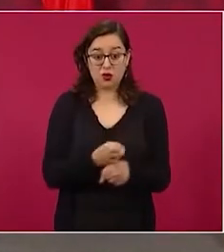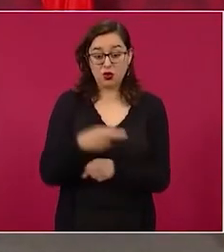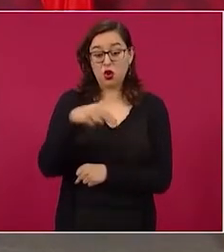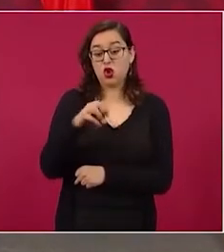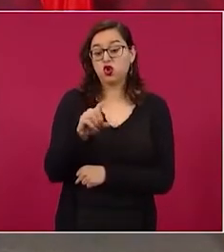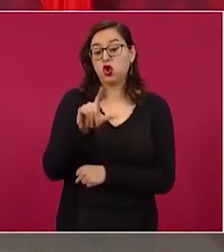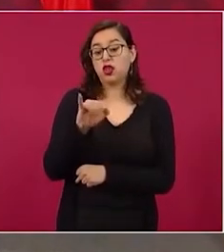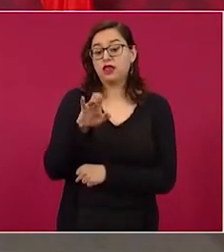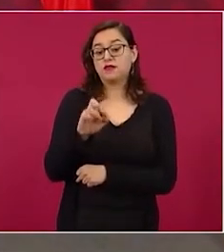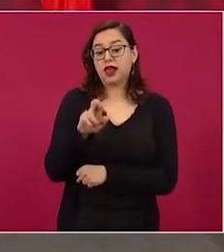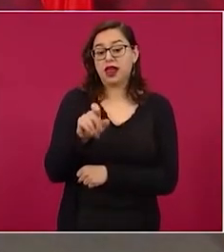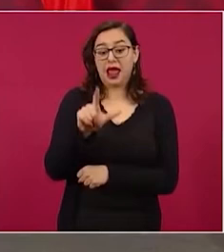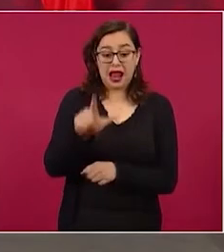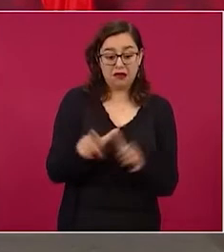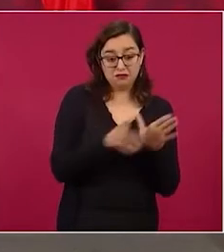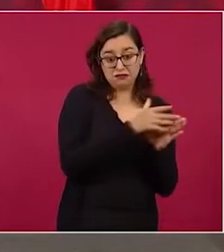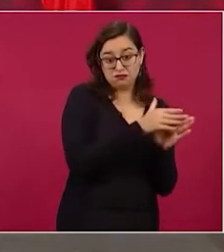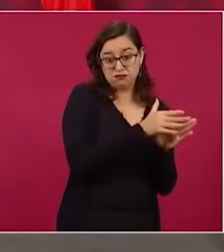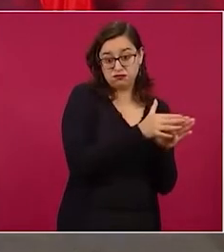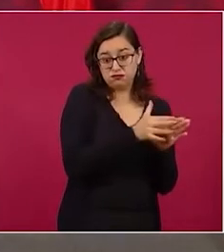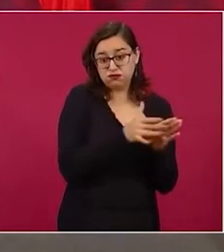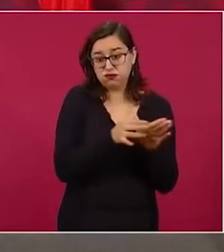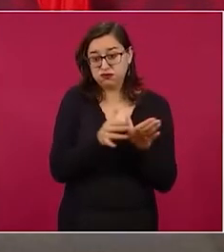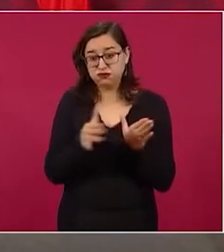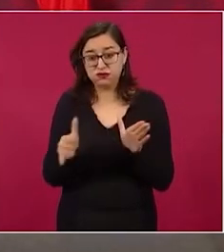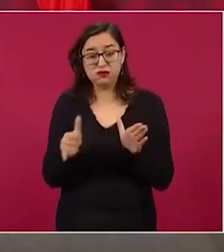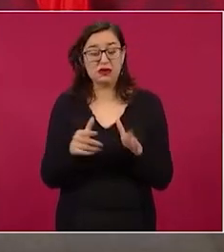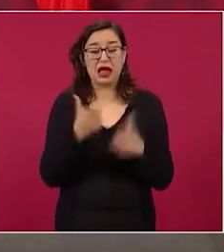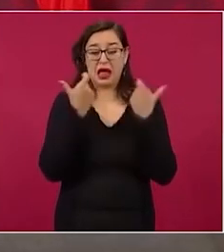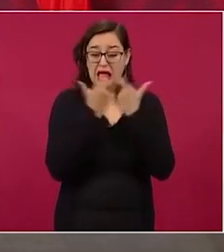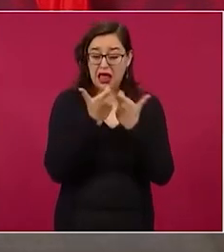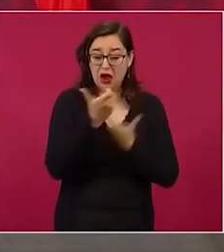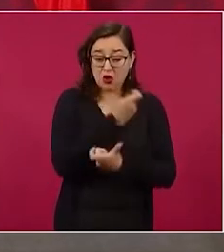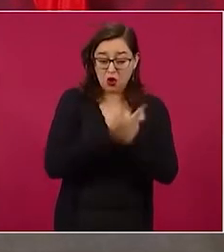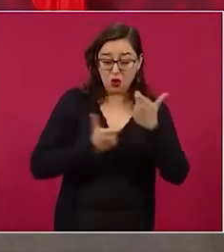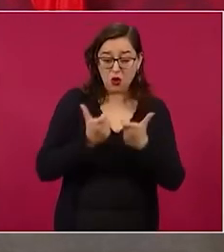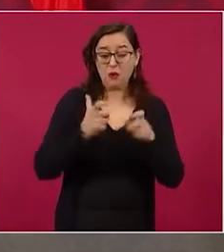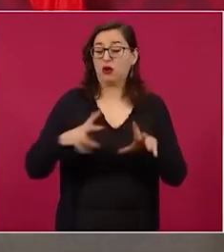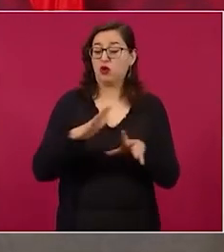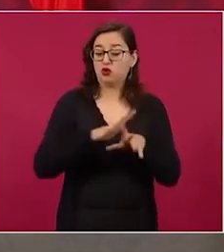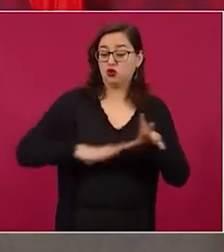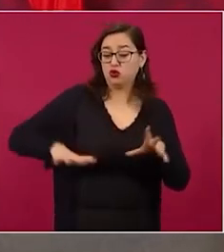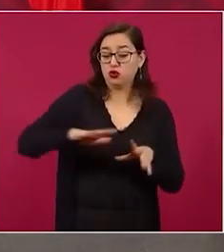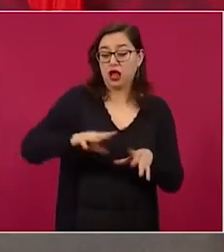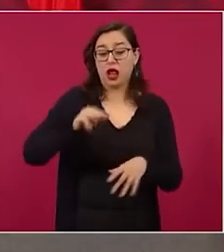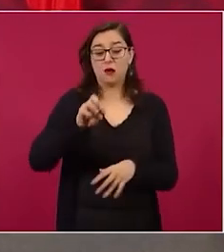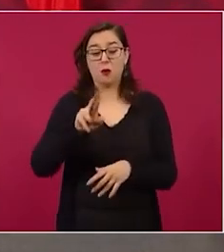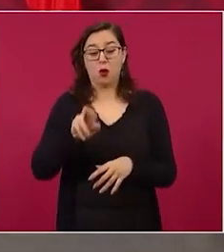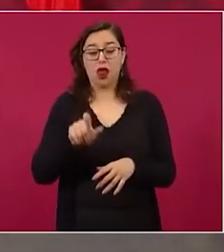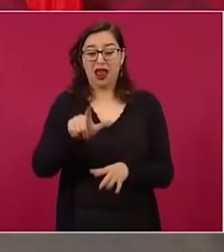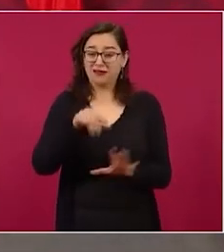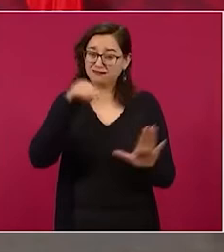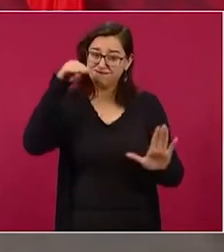en lo económico, en lo social, en lo moral. Y la única manera de enfrentar